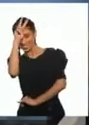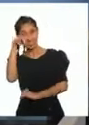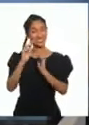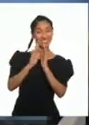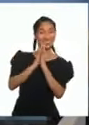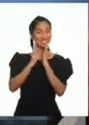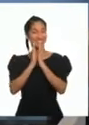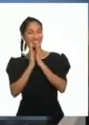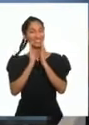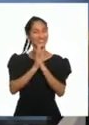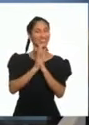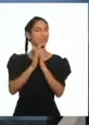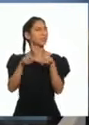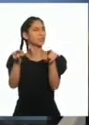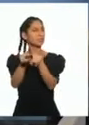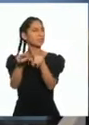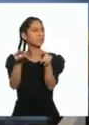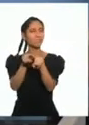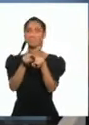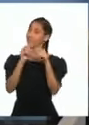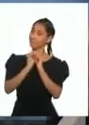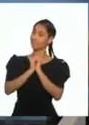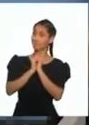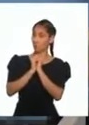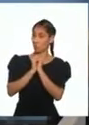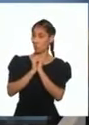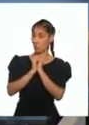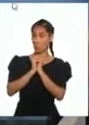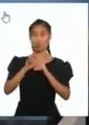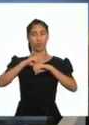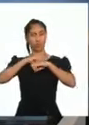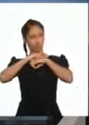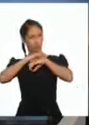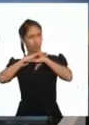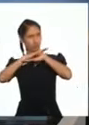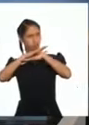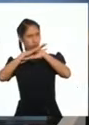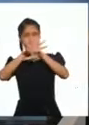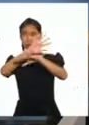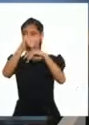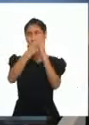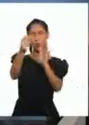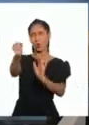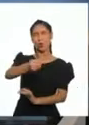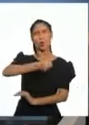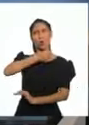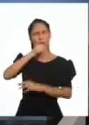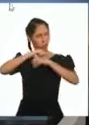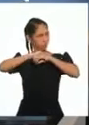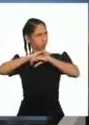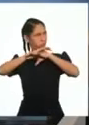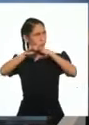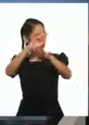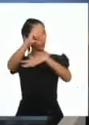Además, difundieron nuestra música en el mundo. ¡Techi!